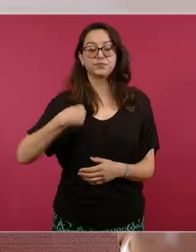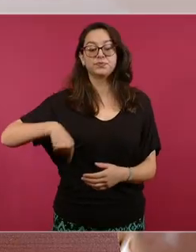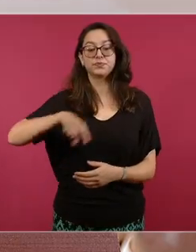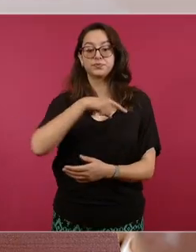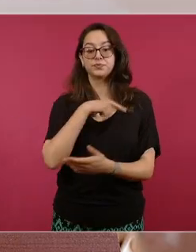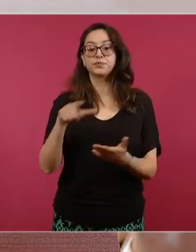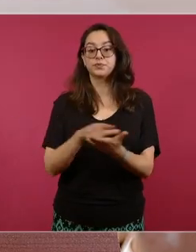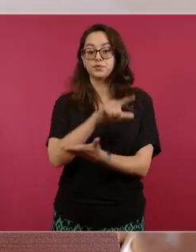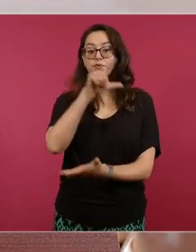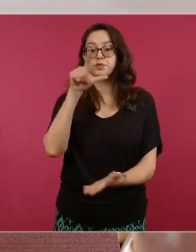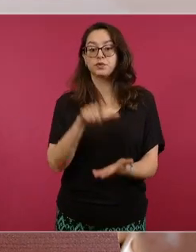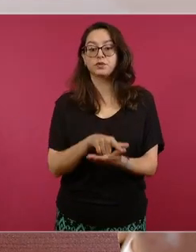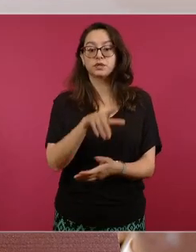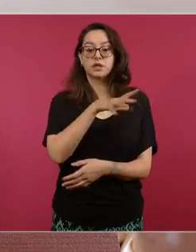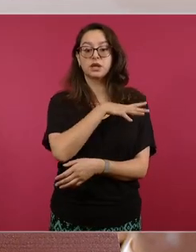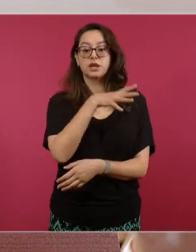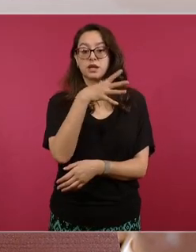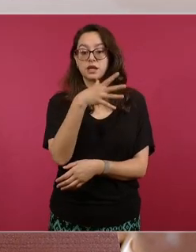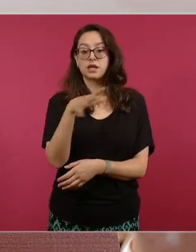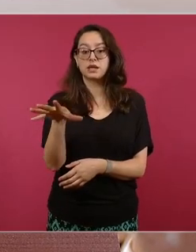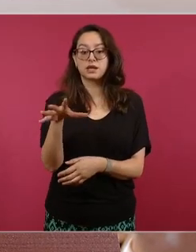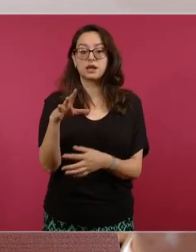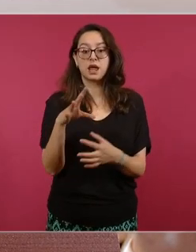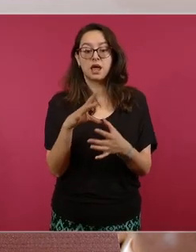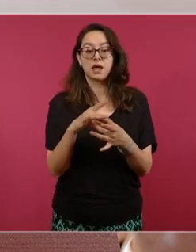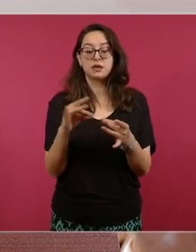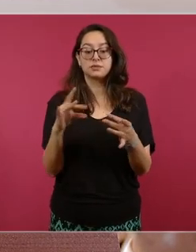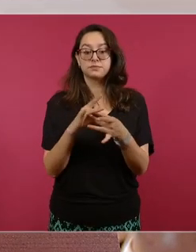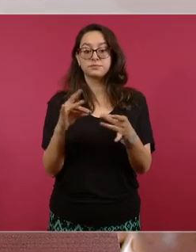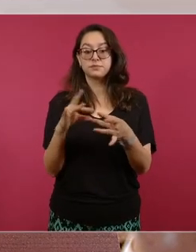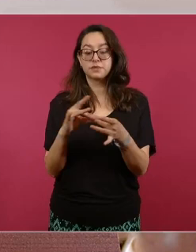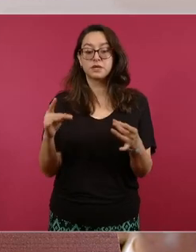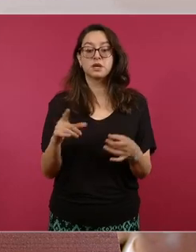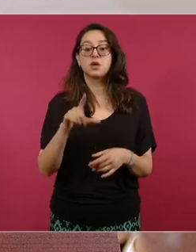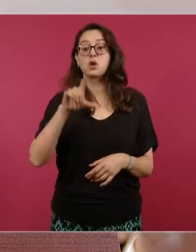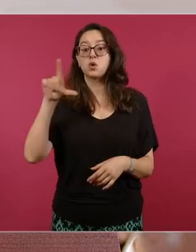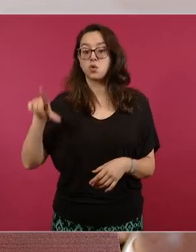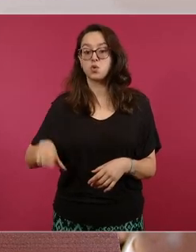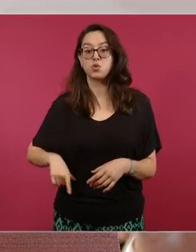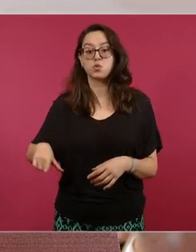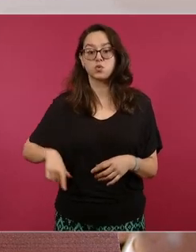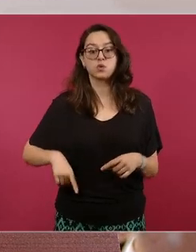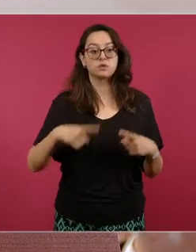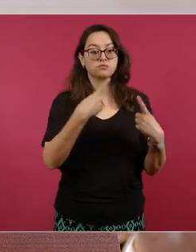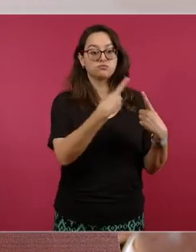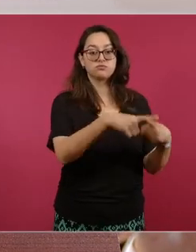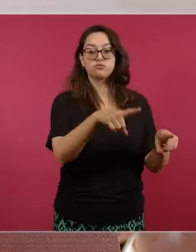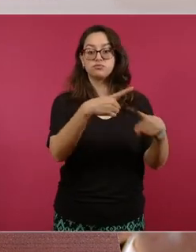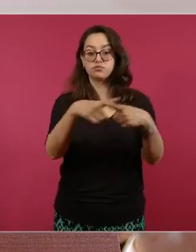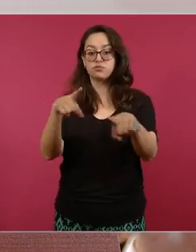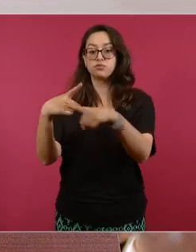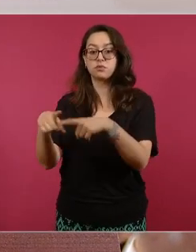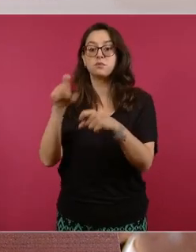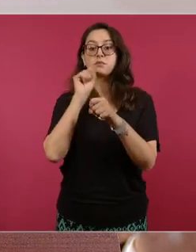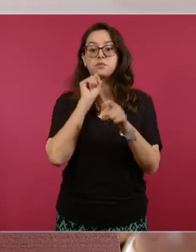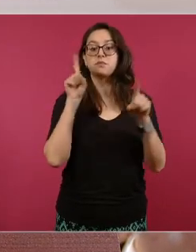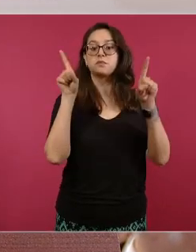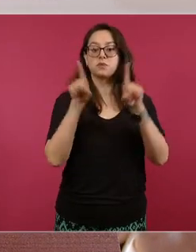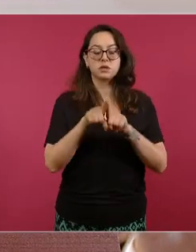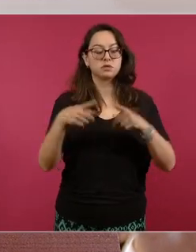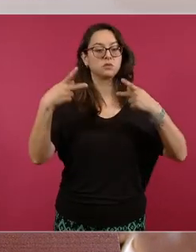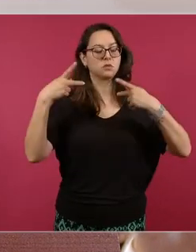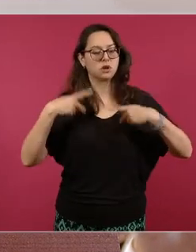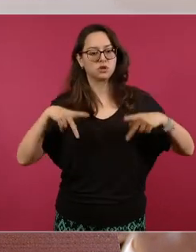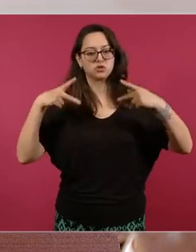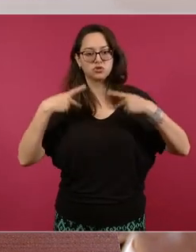y del sistema nacional de búsqueda señala que todos los órdenes de gobierno y las personas físicas y morales están